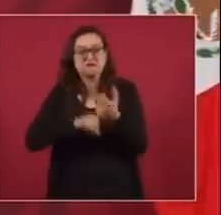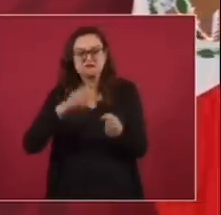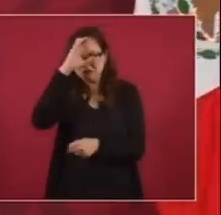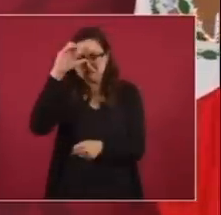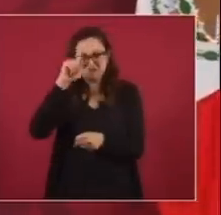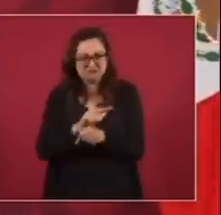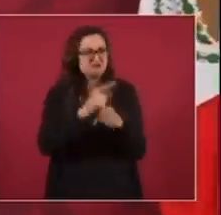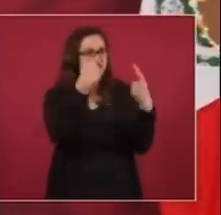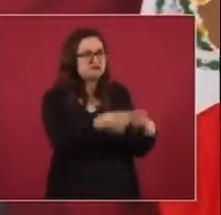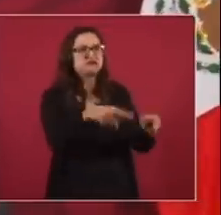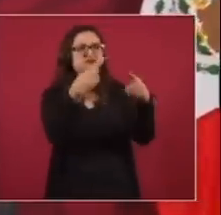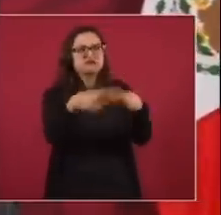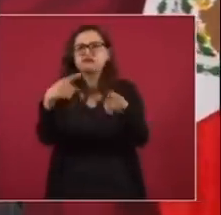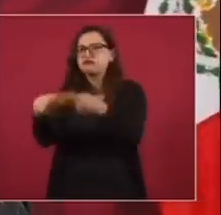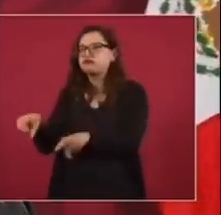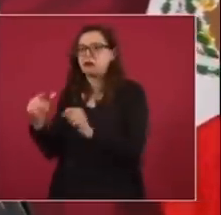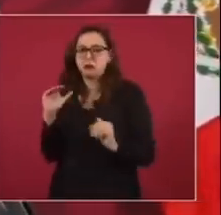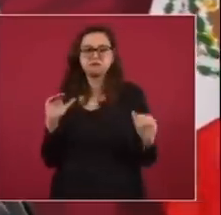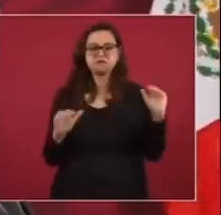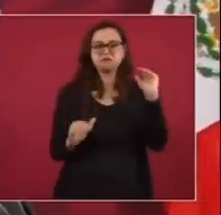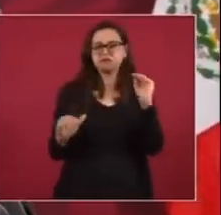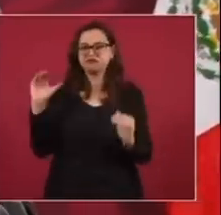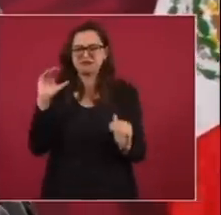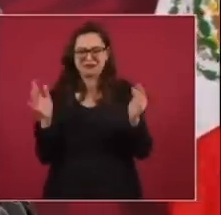y nadie debe sentirse superior